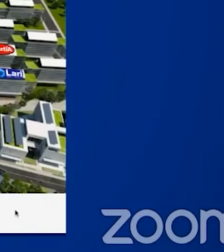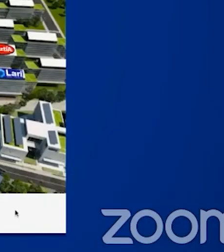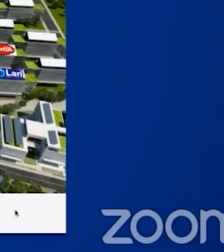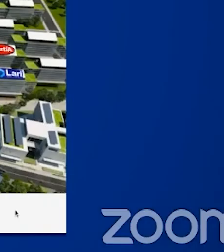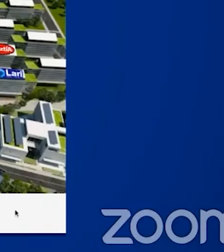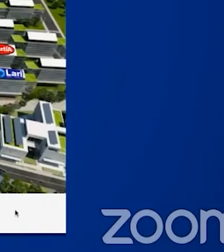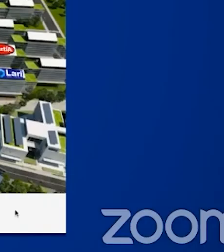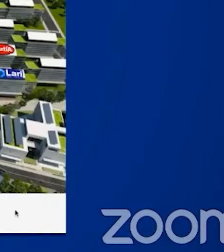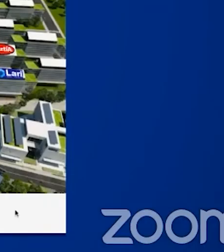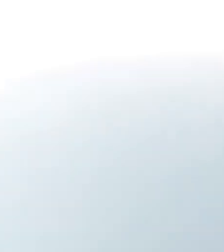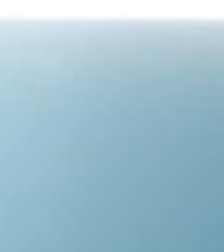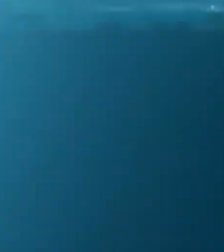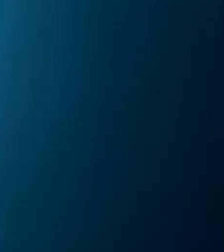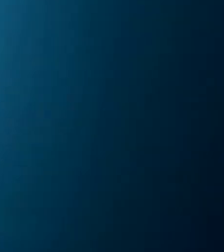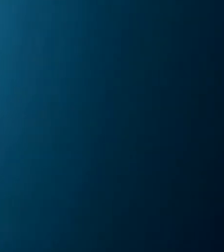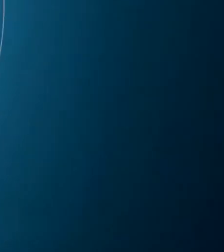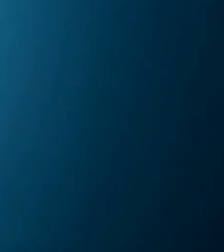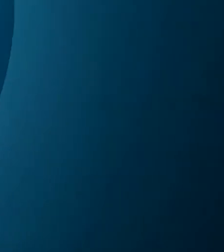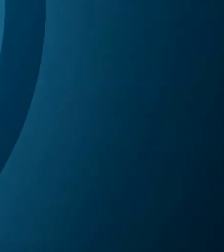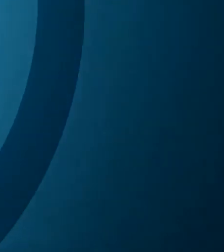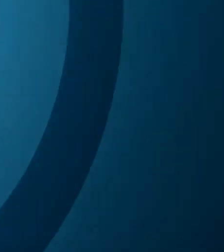apoyo de cómo hacer un buen currículum.